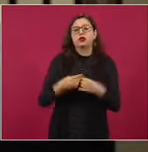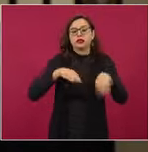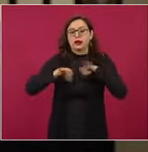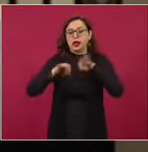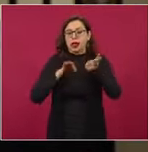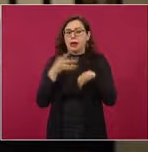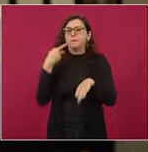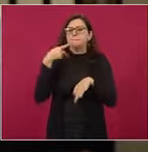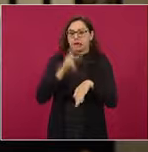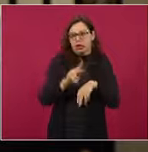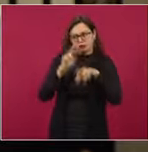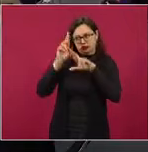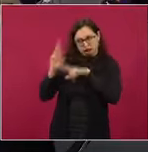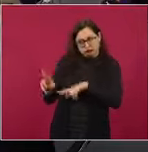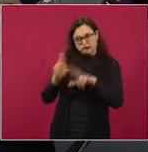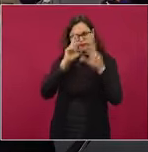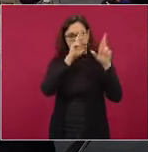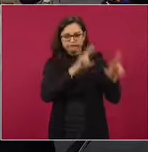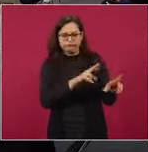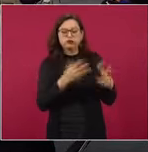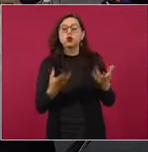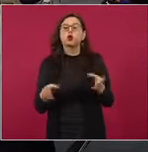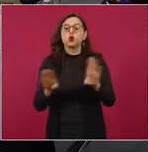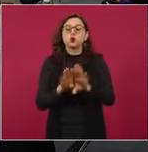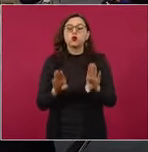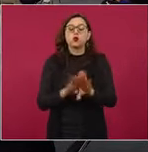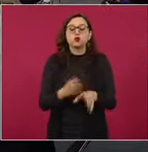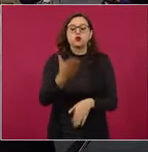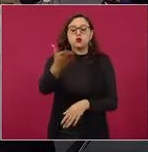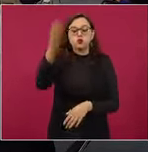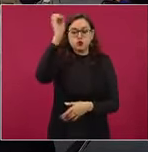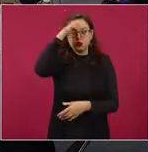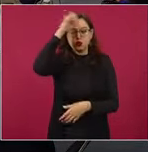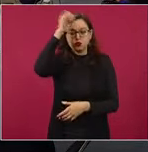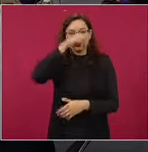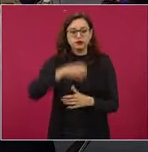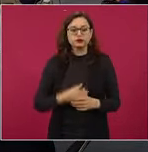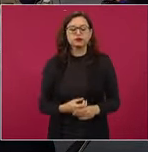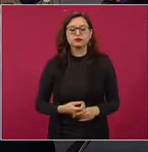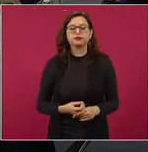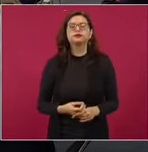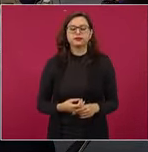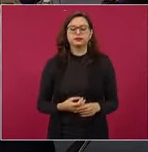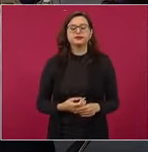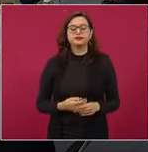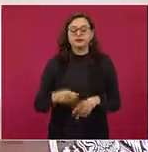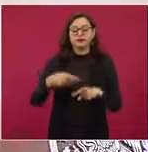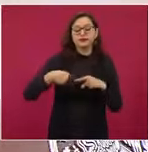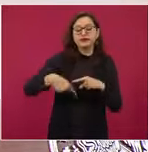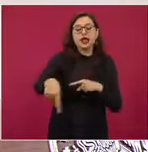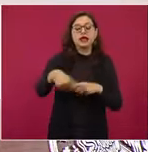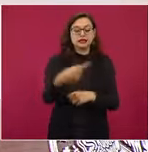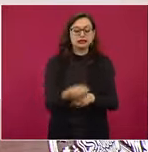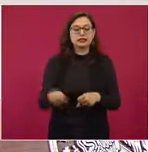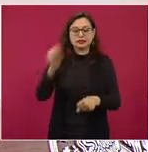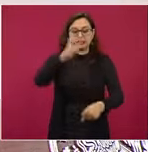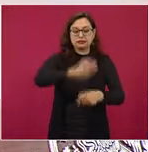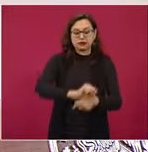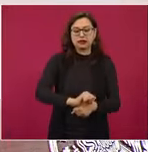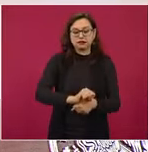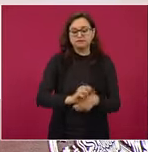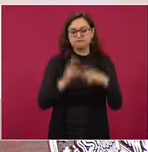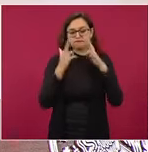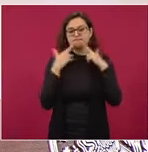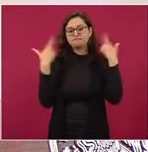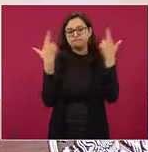¿Qué nos puede decir sobre esto? Sí, va a haber una reunión esta semana para ese acuerdo de cooperación con